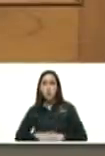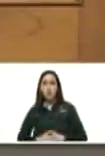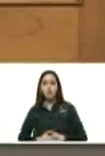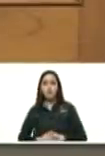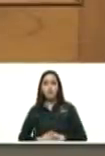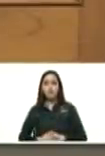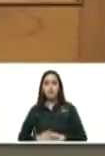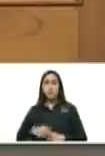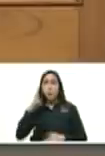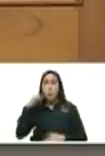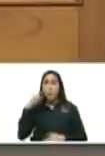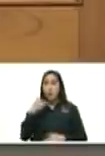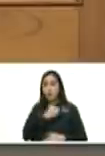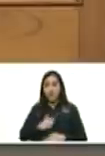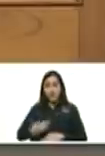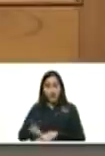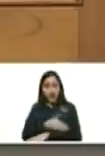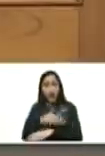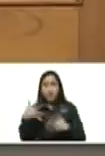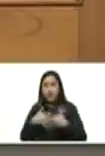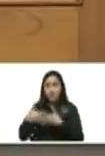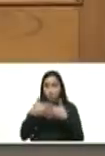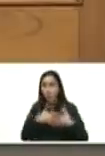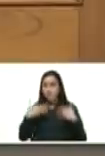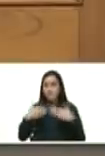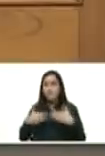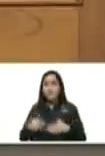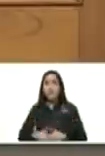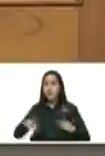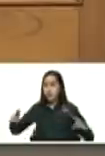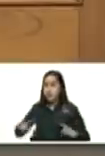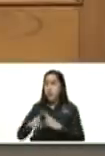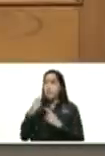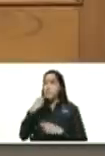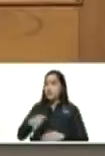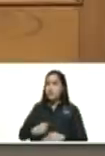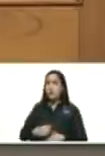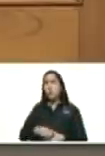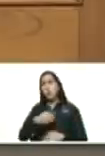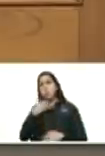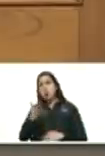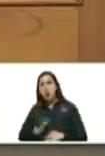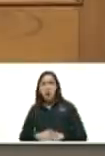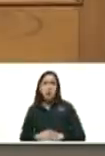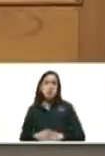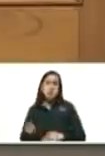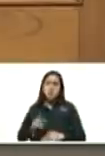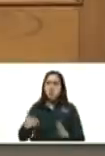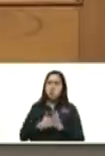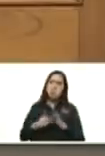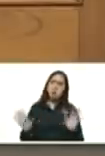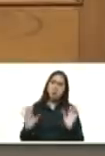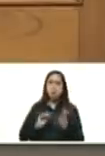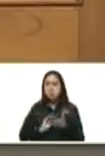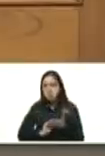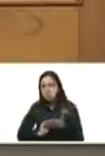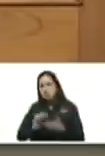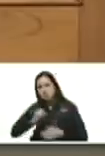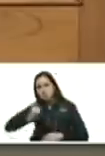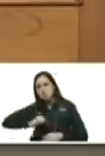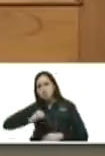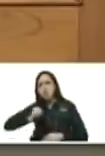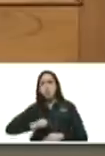Obama me dijo a mí en Panamá no bueno está bien Venezuela no es una amenaza vamos a arreglar eso me dijo